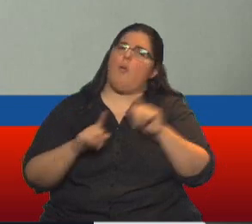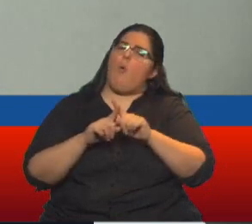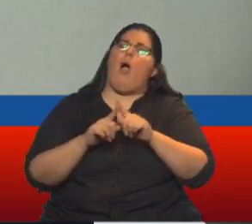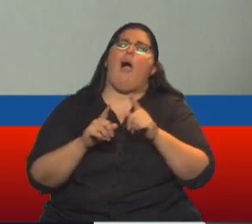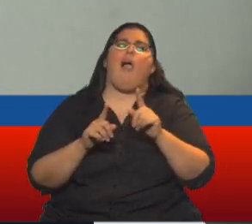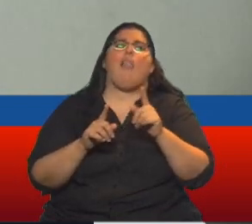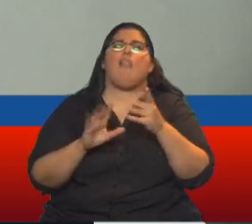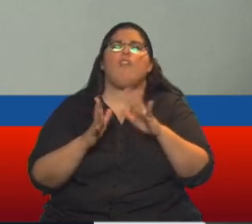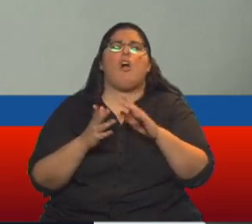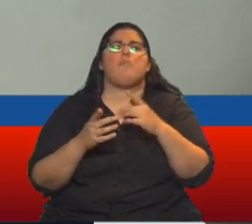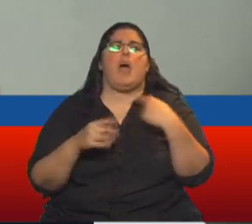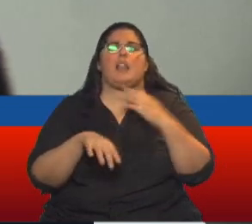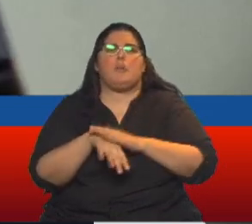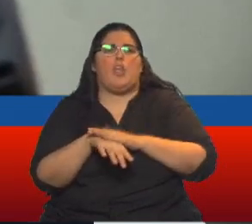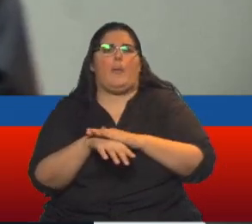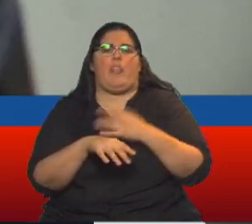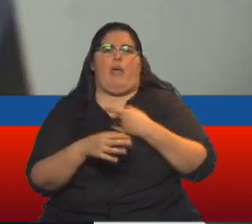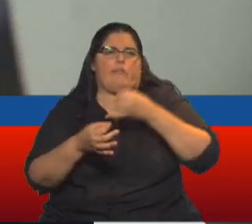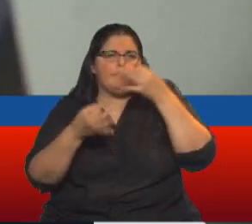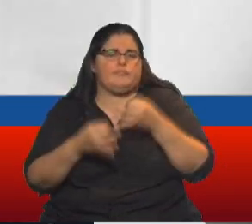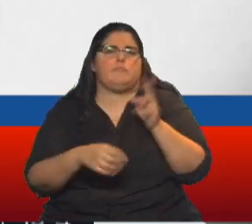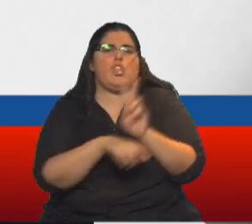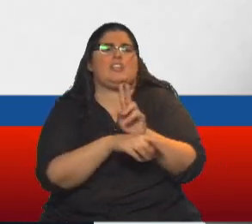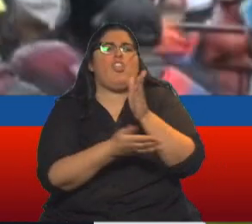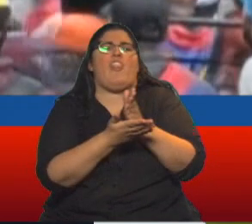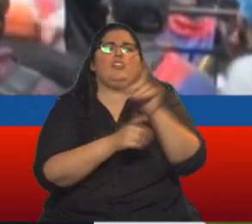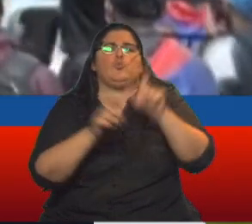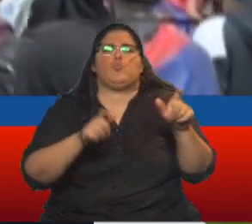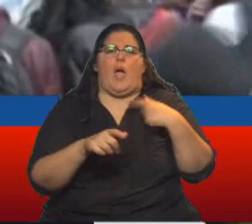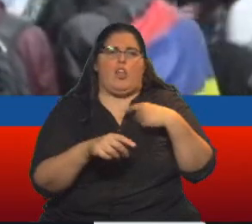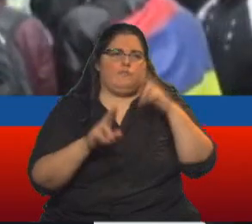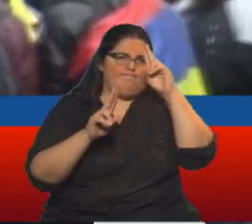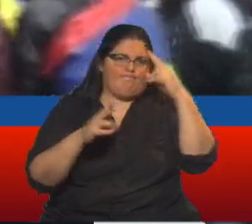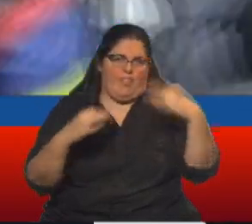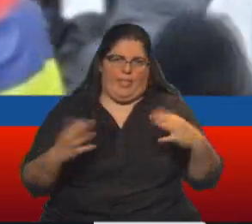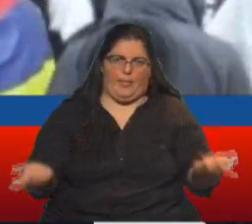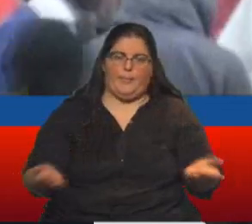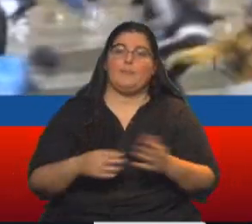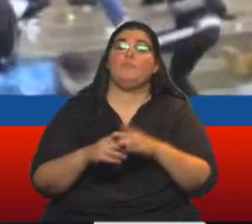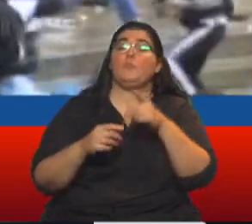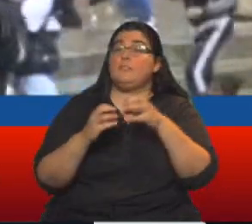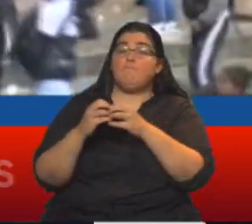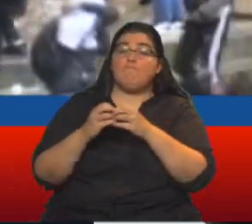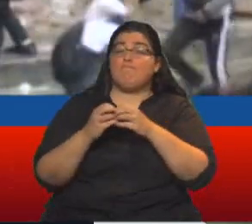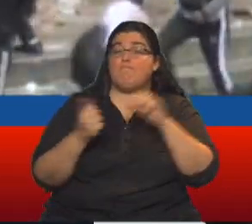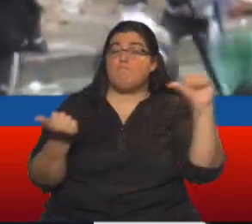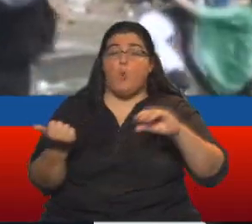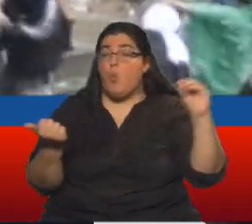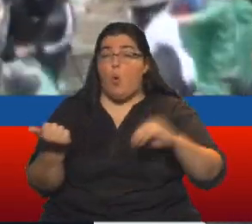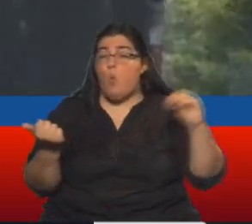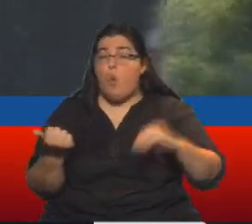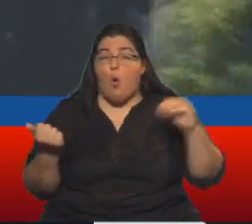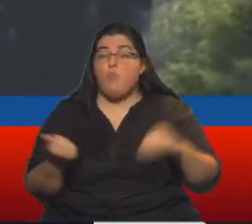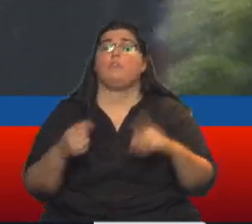marco de todas las competencias y estricto apego a la protección de los derechos humanos. Y mientras el diálogo parece fracasar en cada intento, la